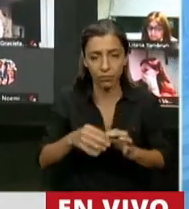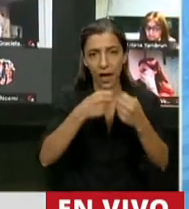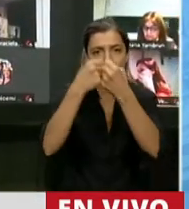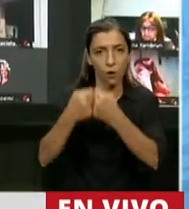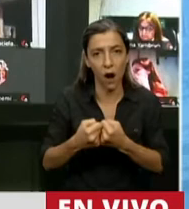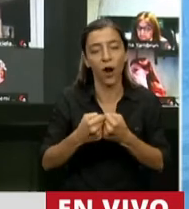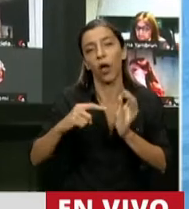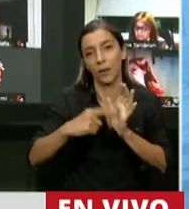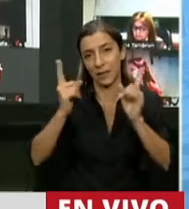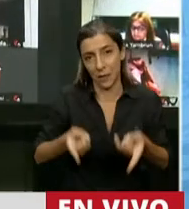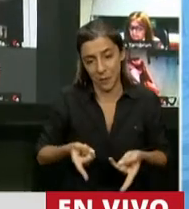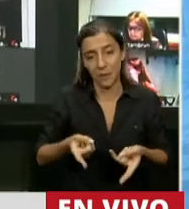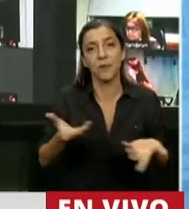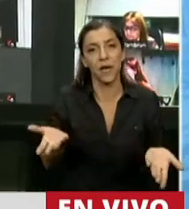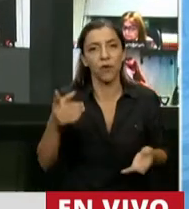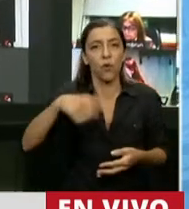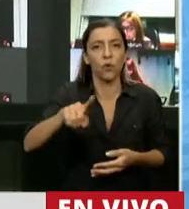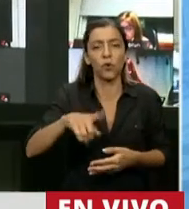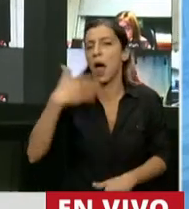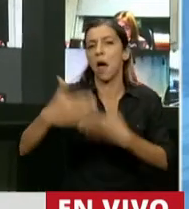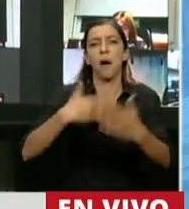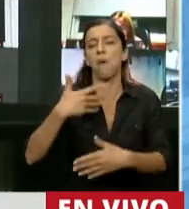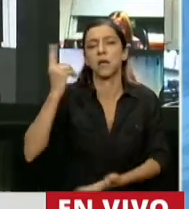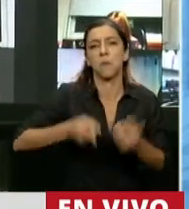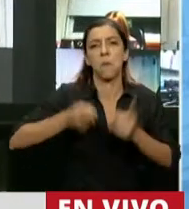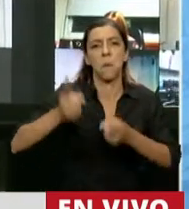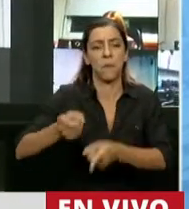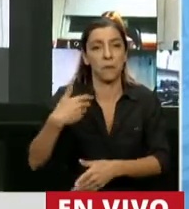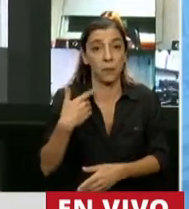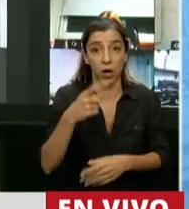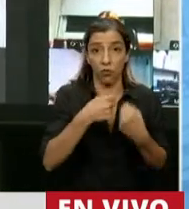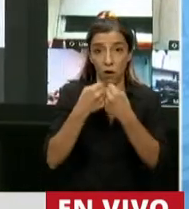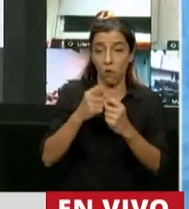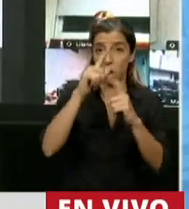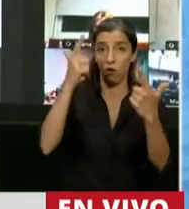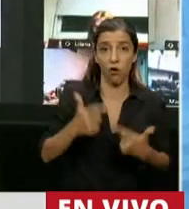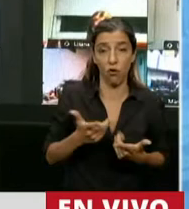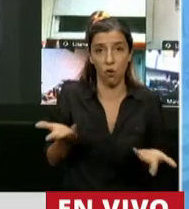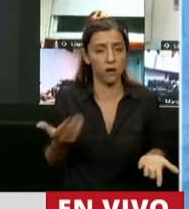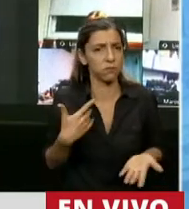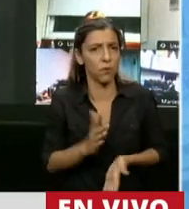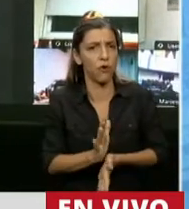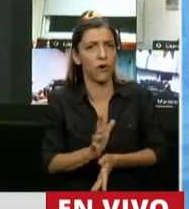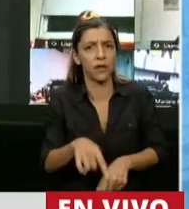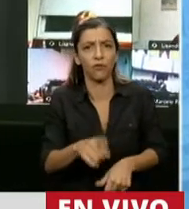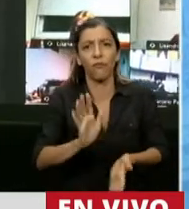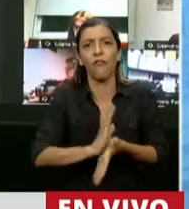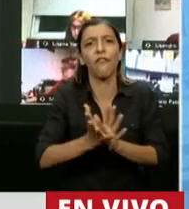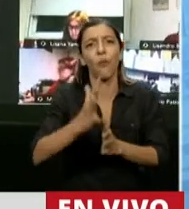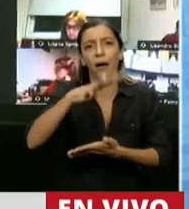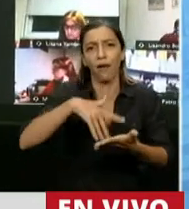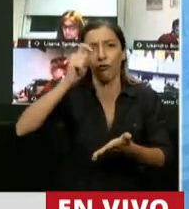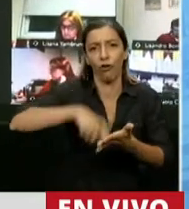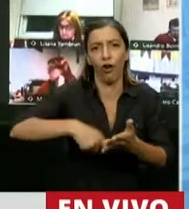avanzar unilateralmente, sin conformidad de las partes, como ocurre en cualquier contrato. Por